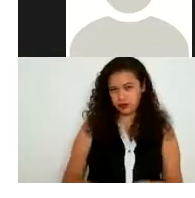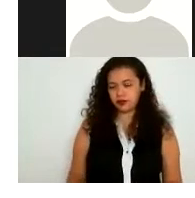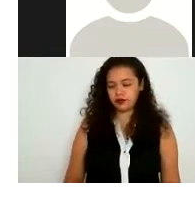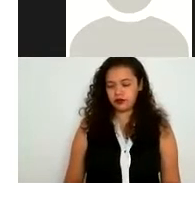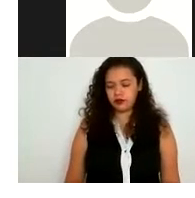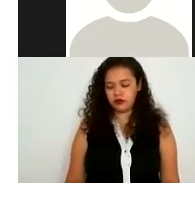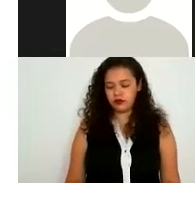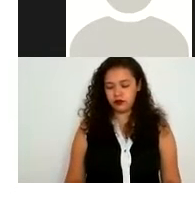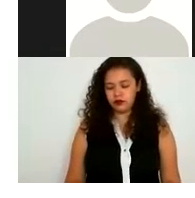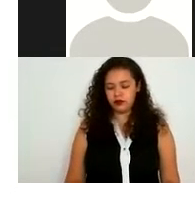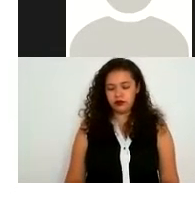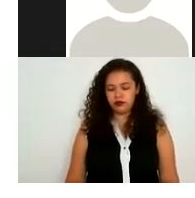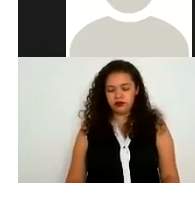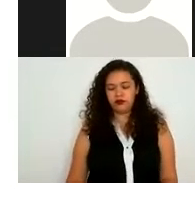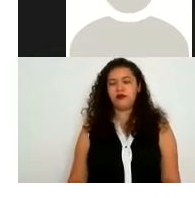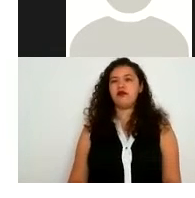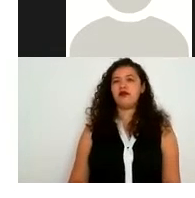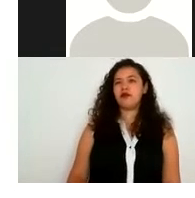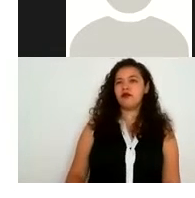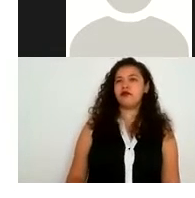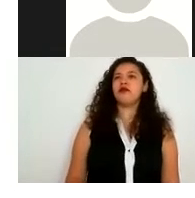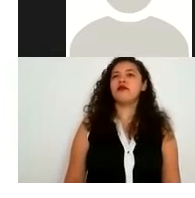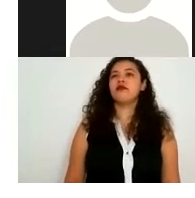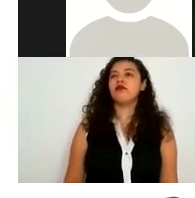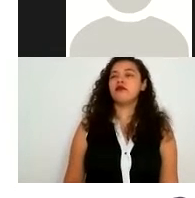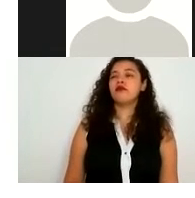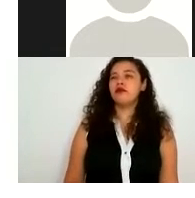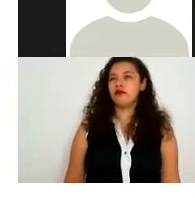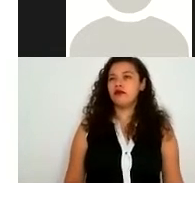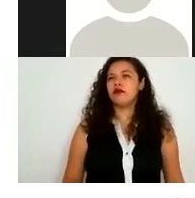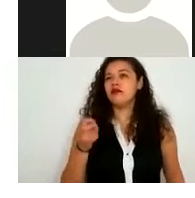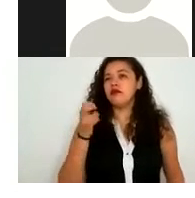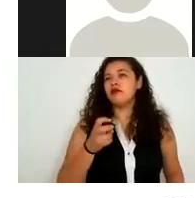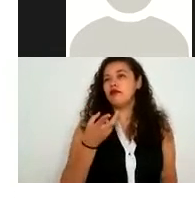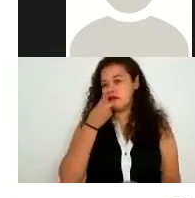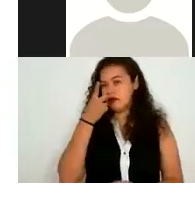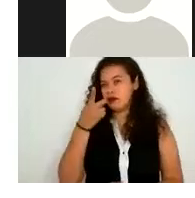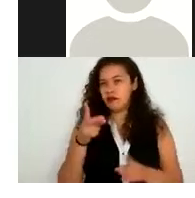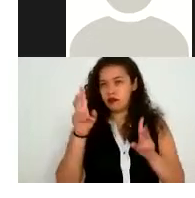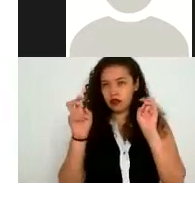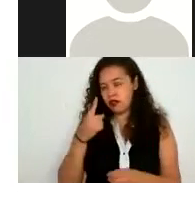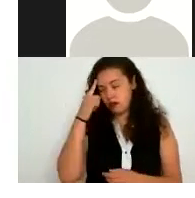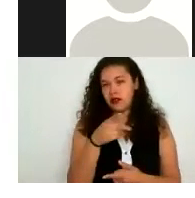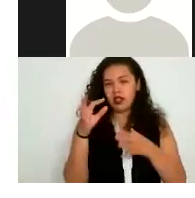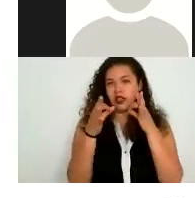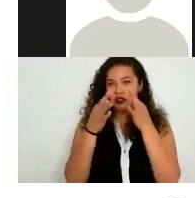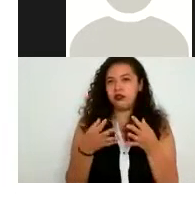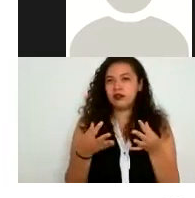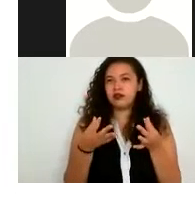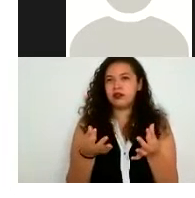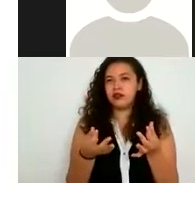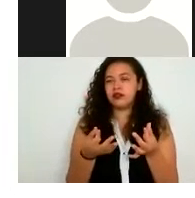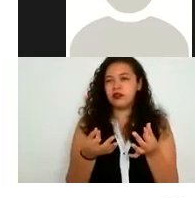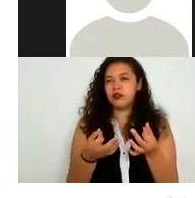sí como lo mencionas Juana este tema ya es en cuanto a la calidad lo dan ustedes por ciertos